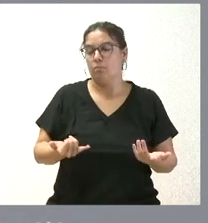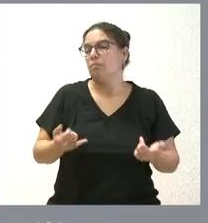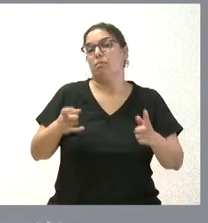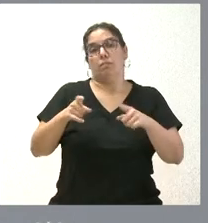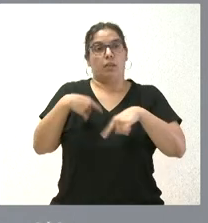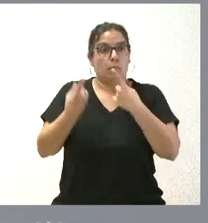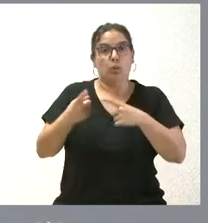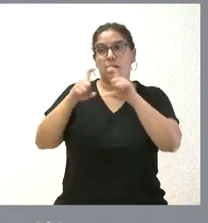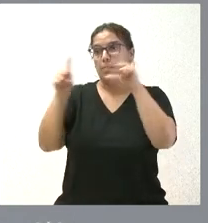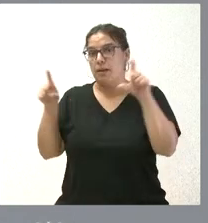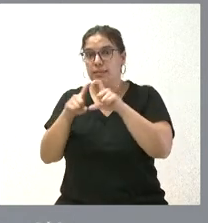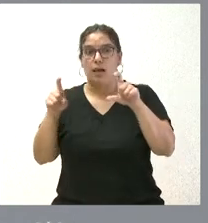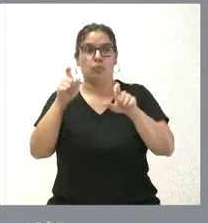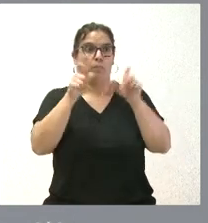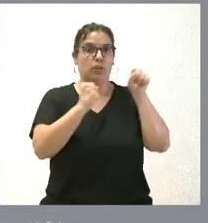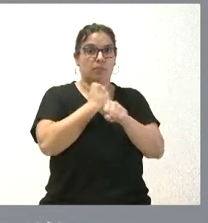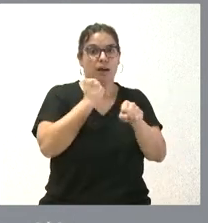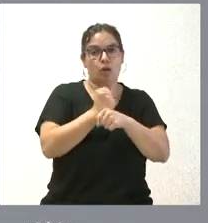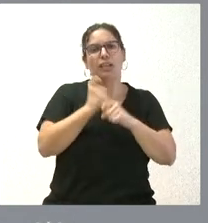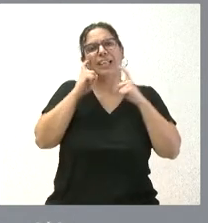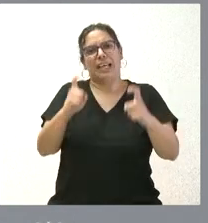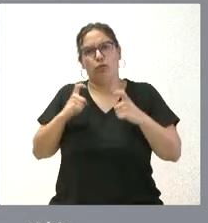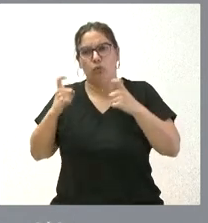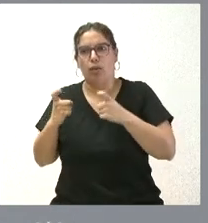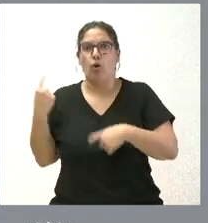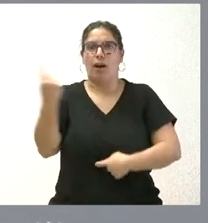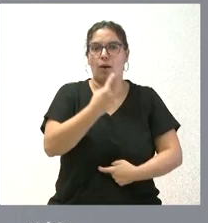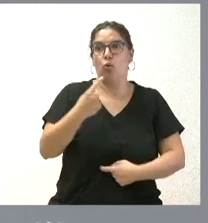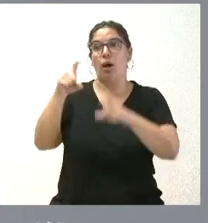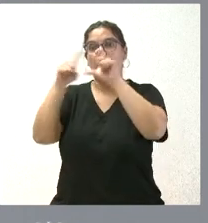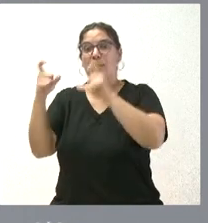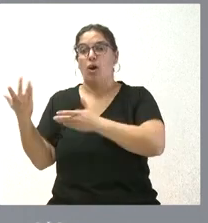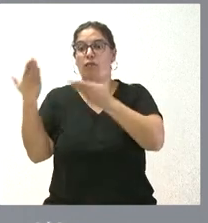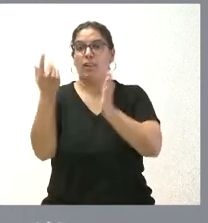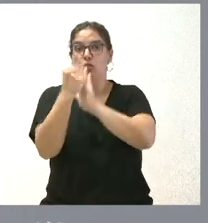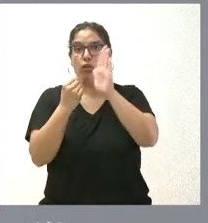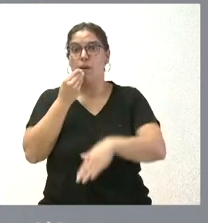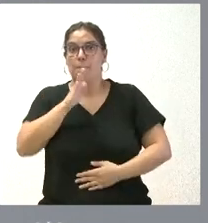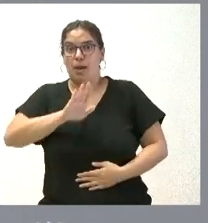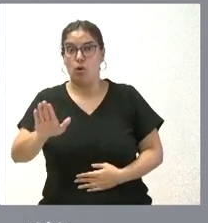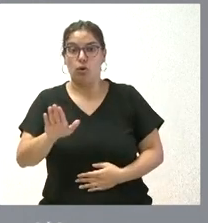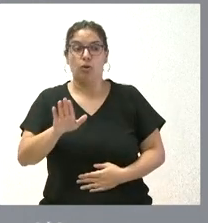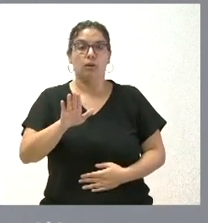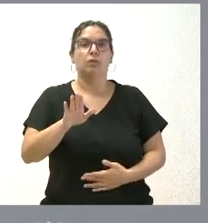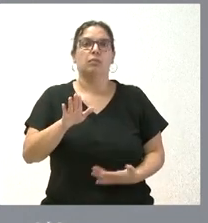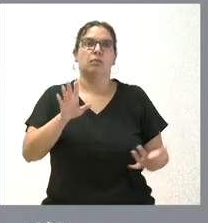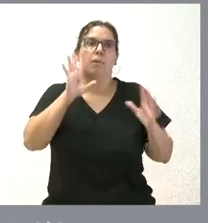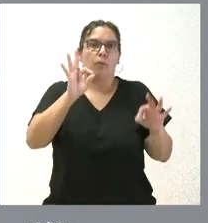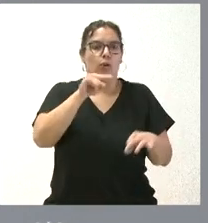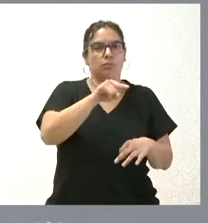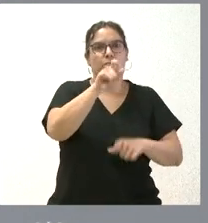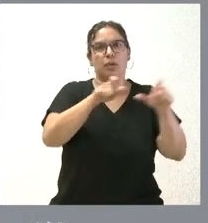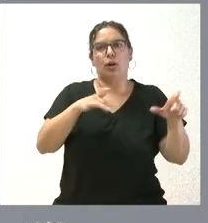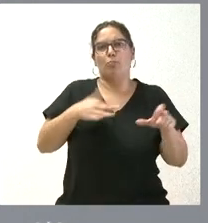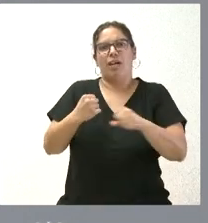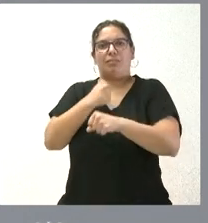de empresas y trabajadores, se haga el esfuerzo necesario para ofrecer las mejores condiciones laborales y de todo tipo que permitan, lógicamente, que las personas